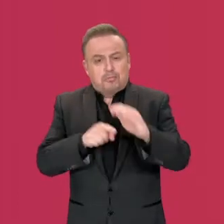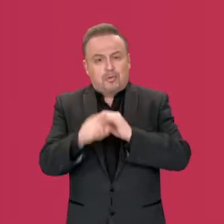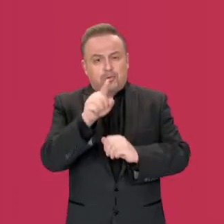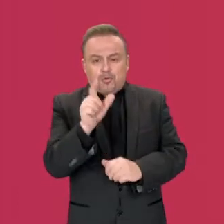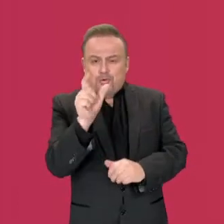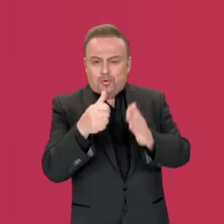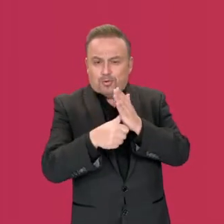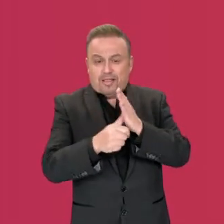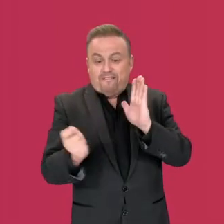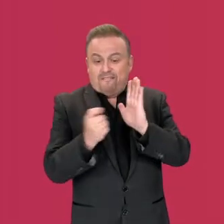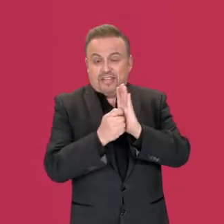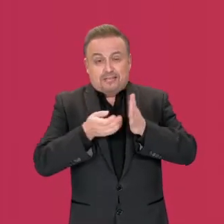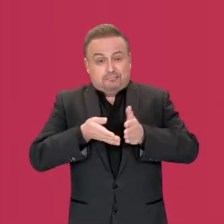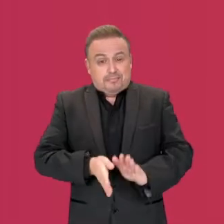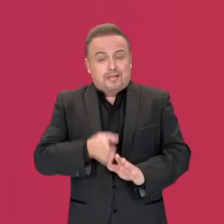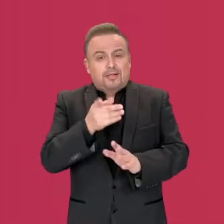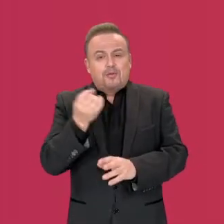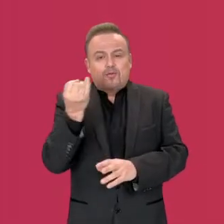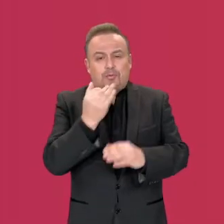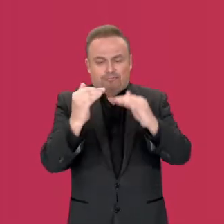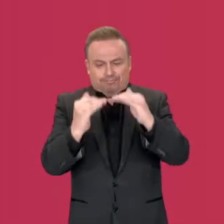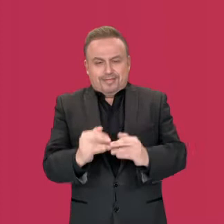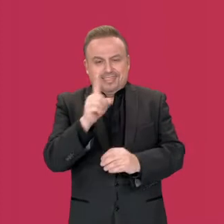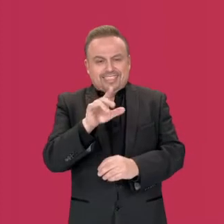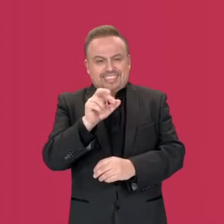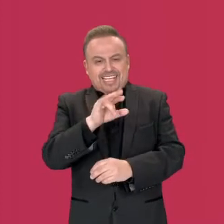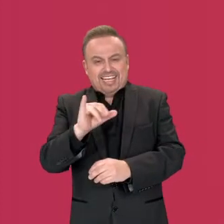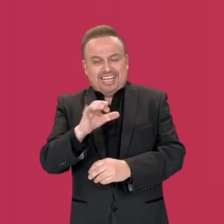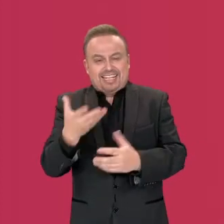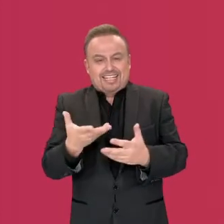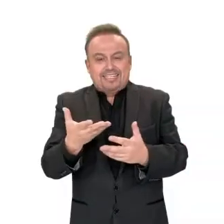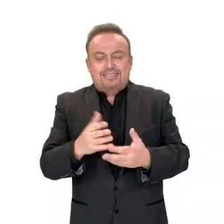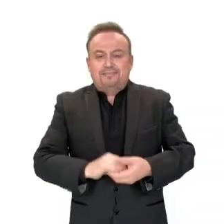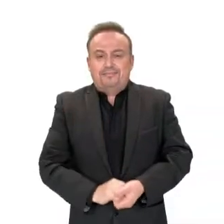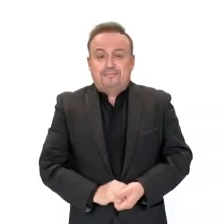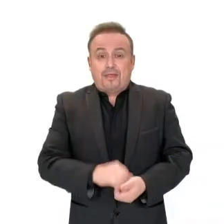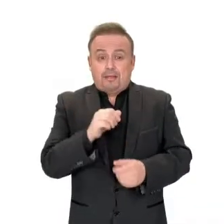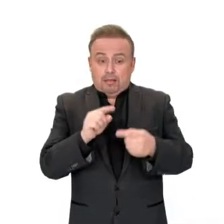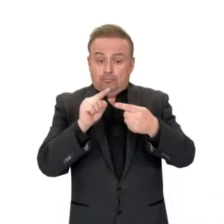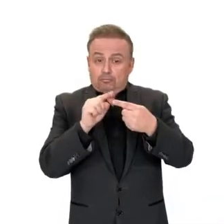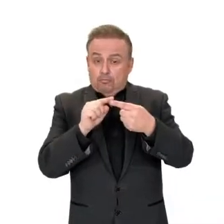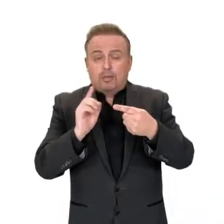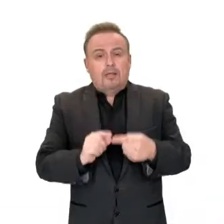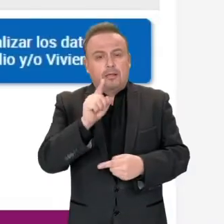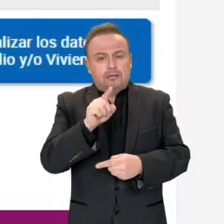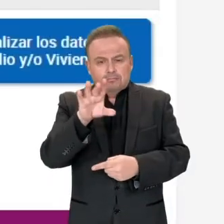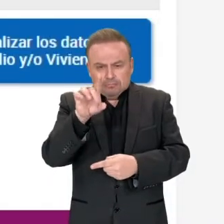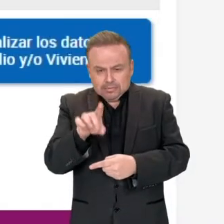acceder también con tu RUT, fecha de nacimiento y número de documento de tu cédula de identidad. Paso 1.